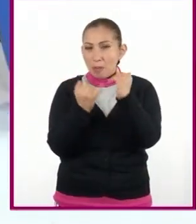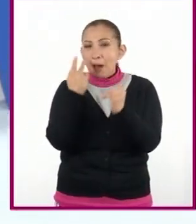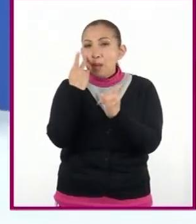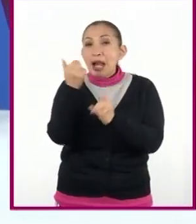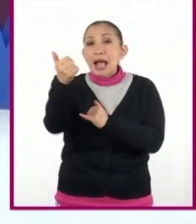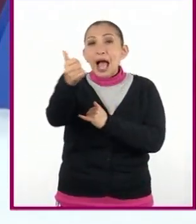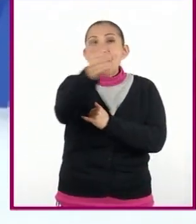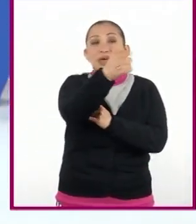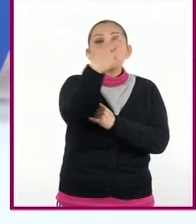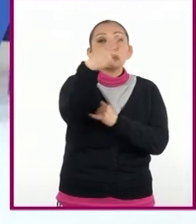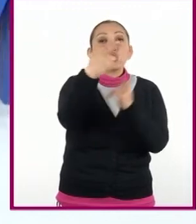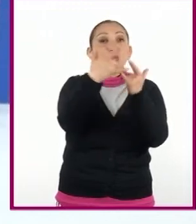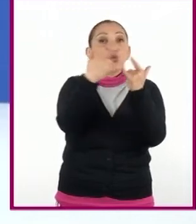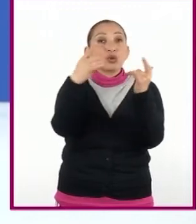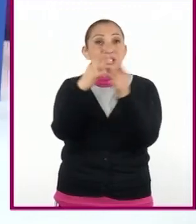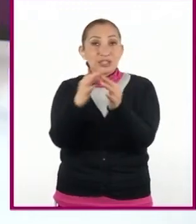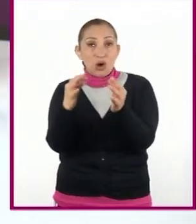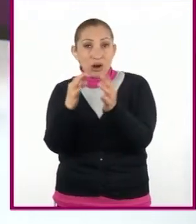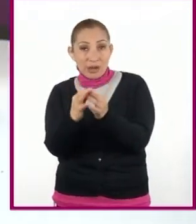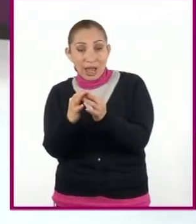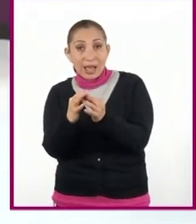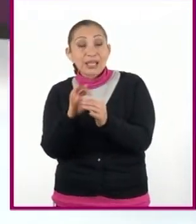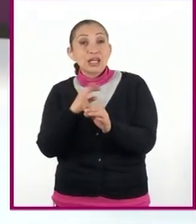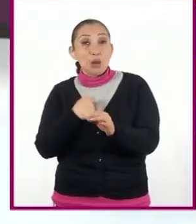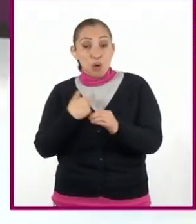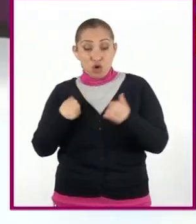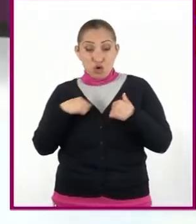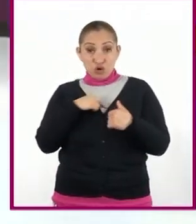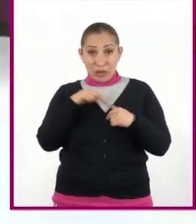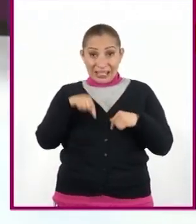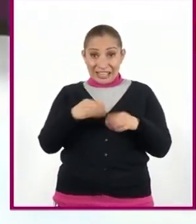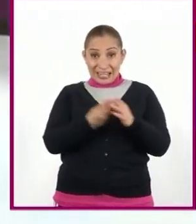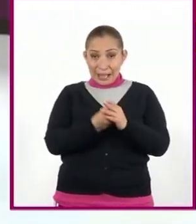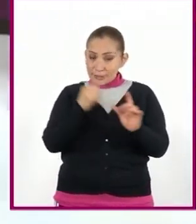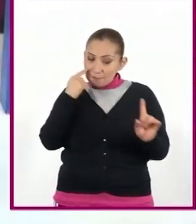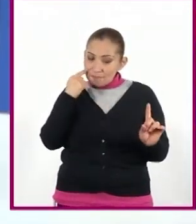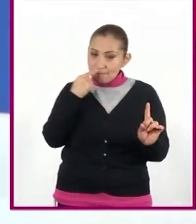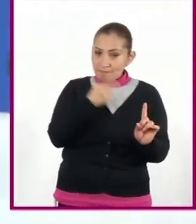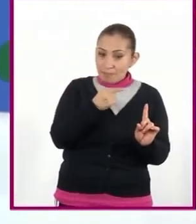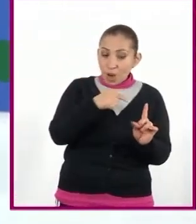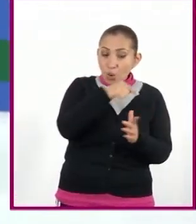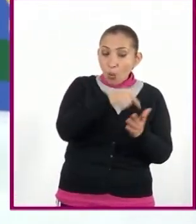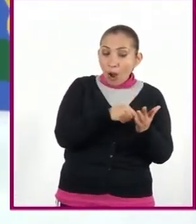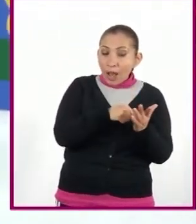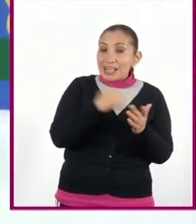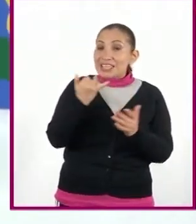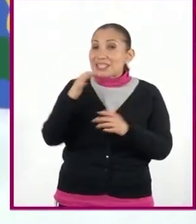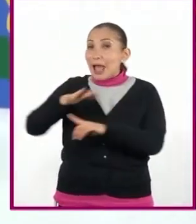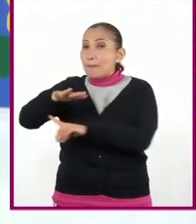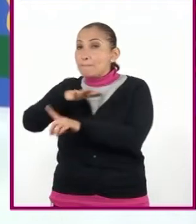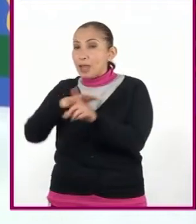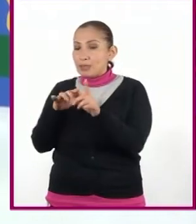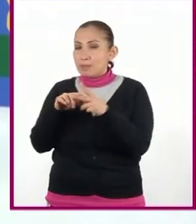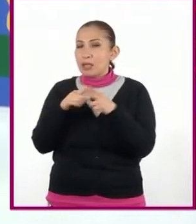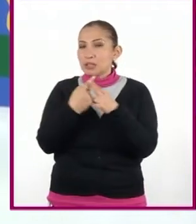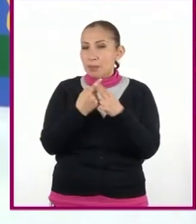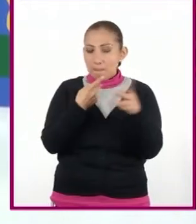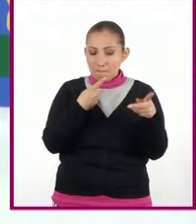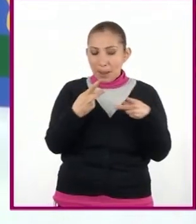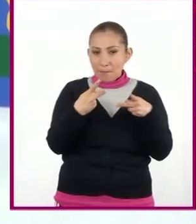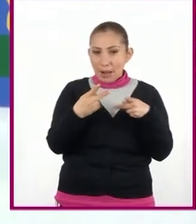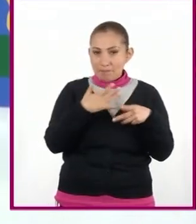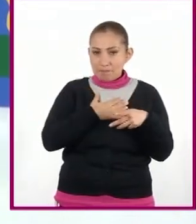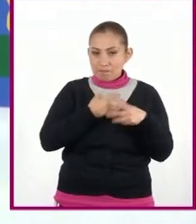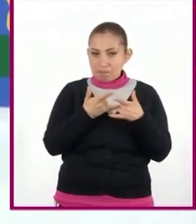cada uno crea su cuento y, como nuestra sesión está centrada en espacios y ambientes, comencemos a planear